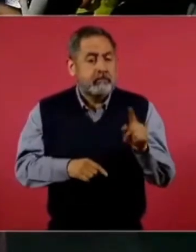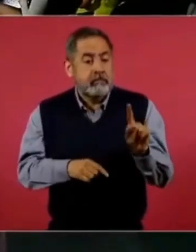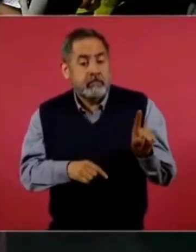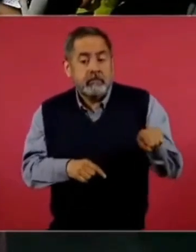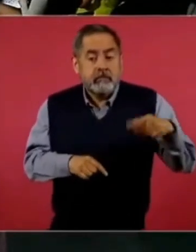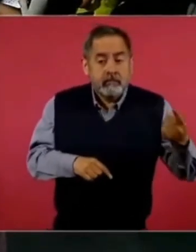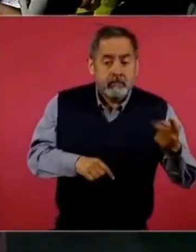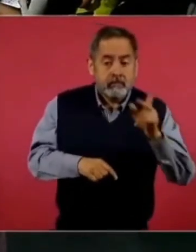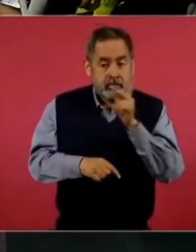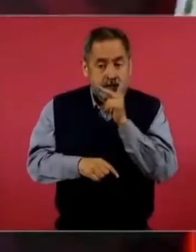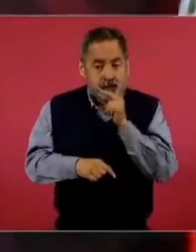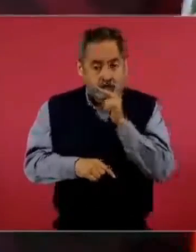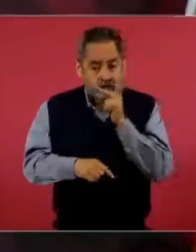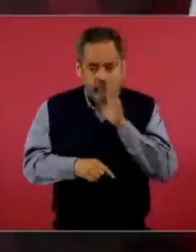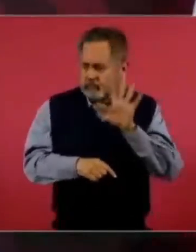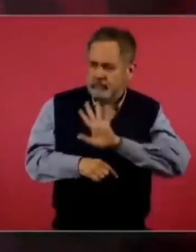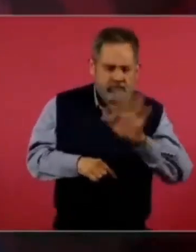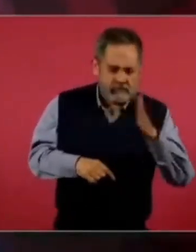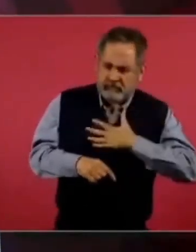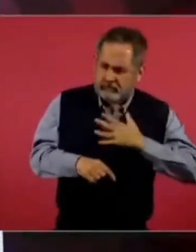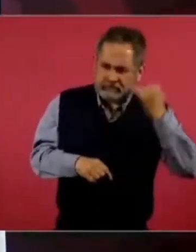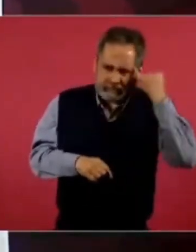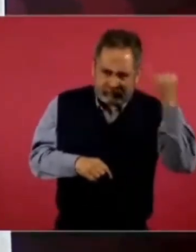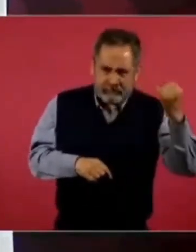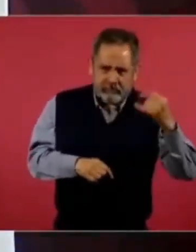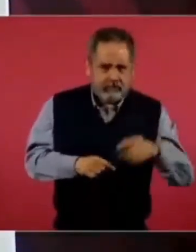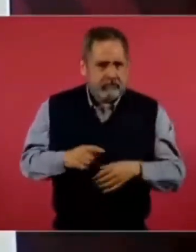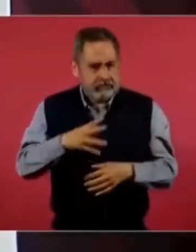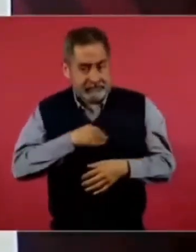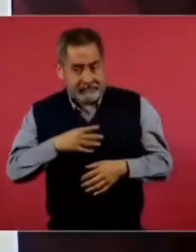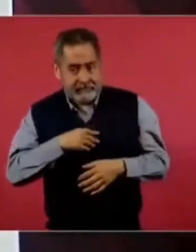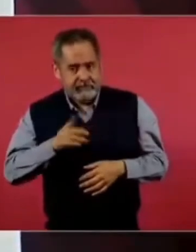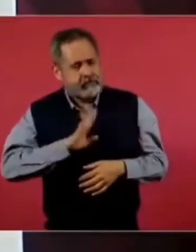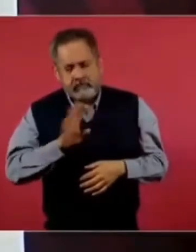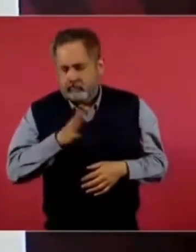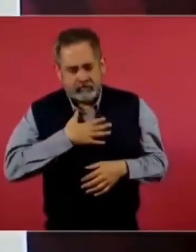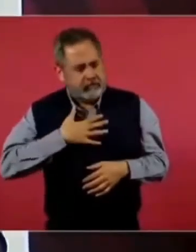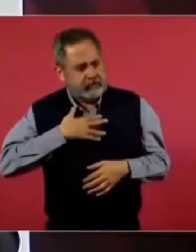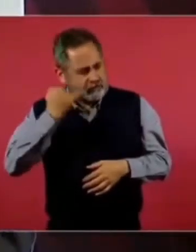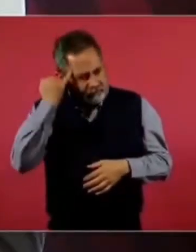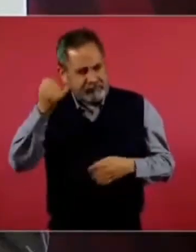defendiendo sus posturas más radicales.